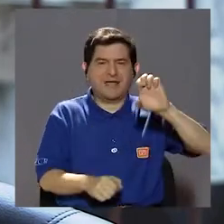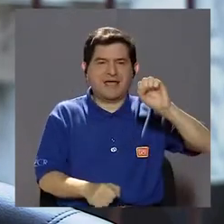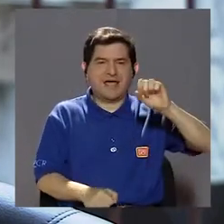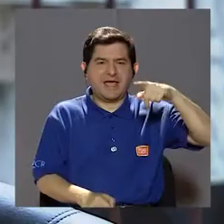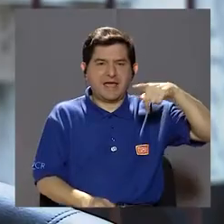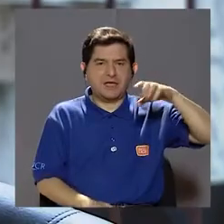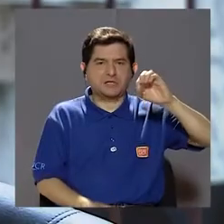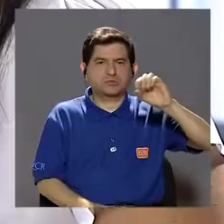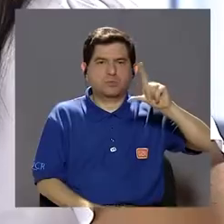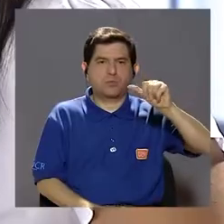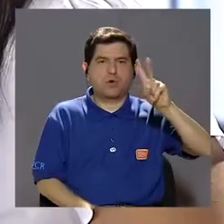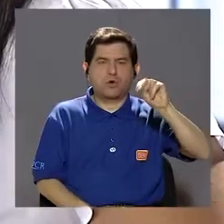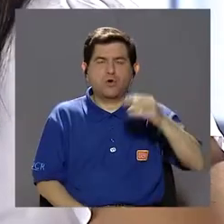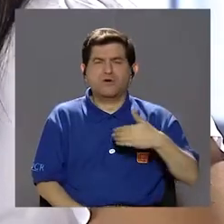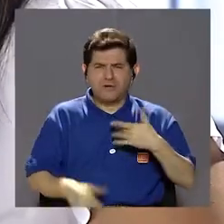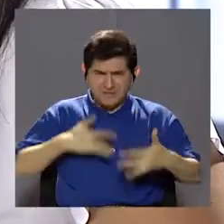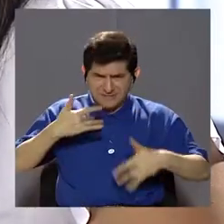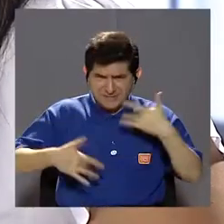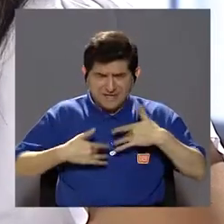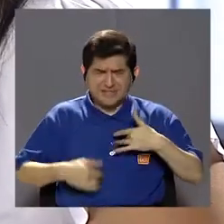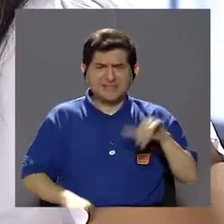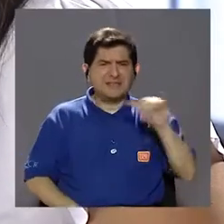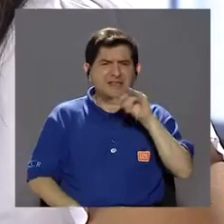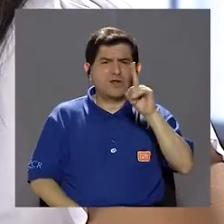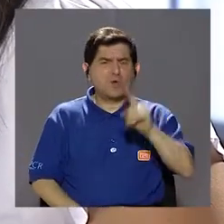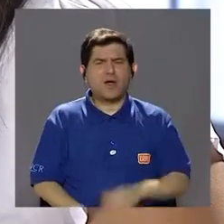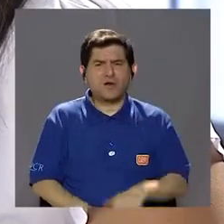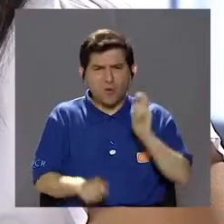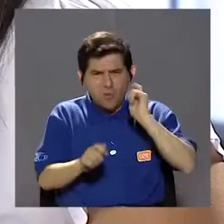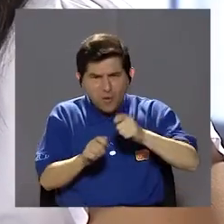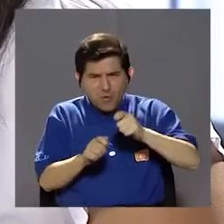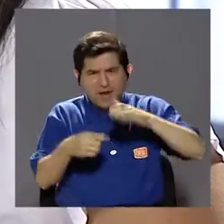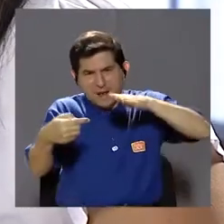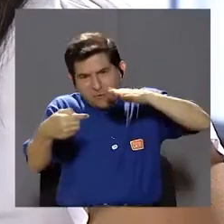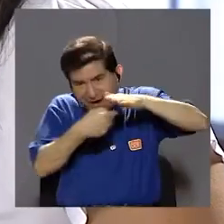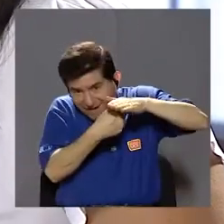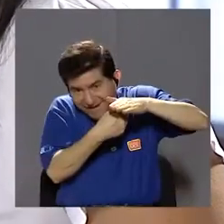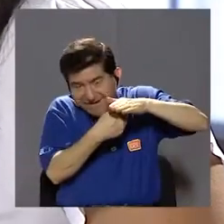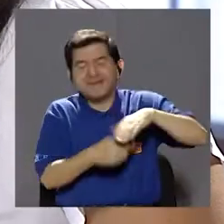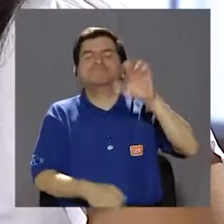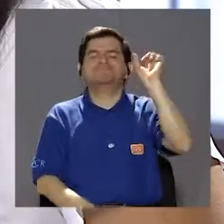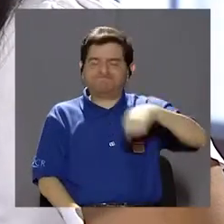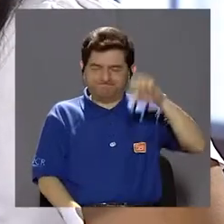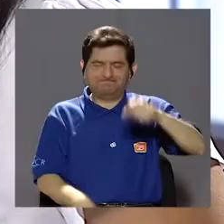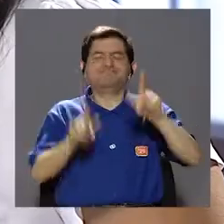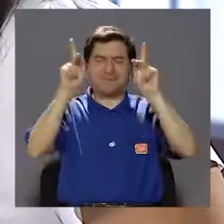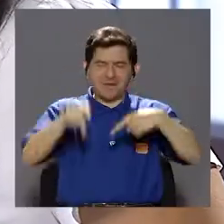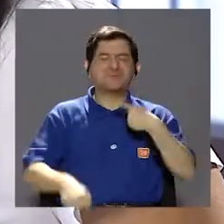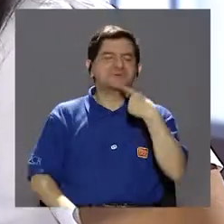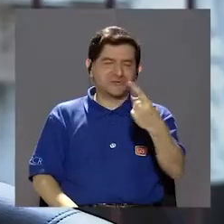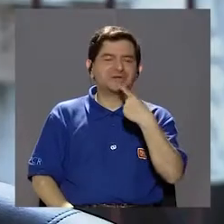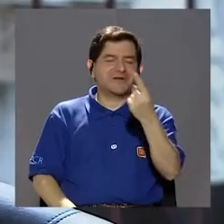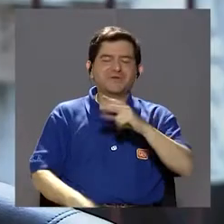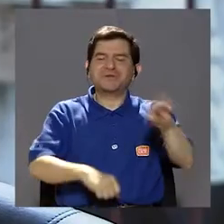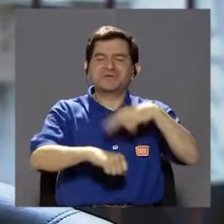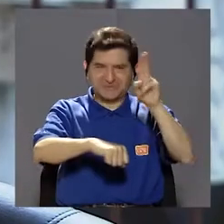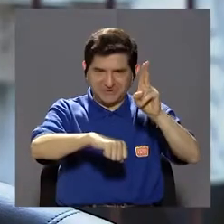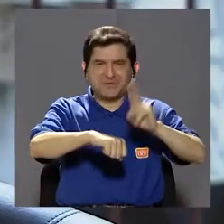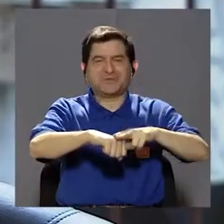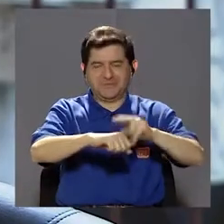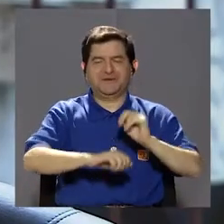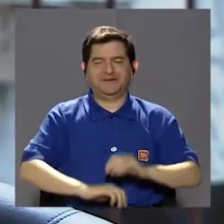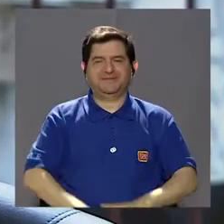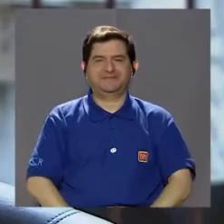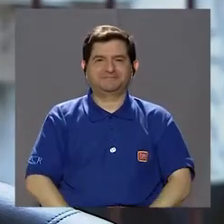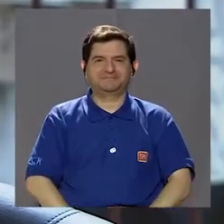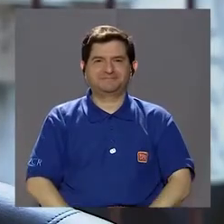como el espolón calcánico. Esa es como una sensación de que tenemos como un clavo, ¿verdad? Exactamente. el sillo escuchado a usuarios. Eso lo que